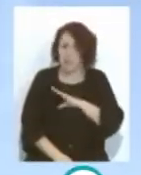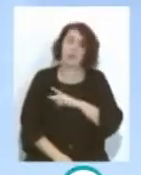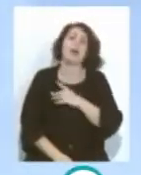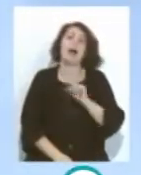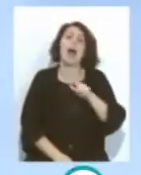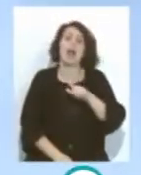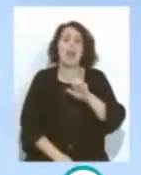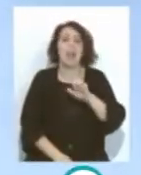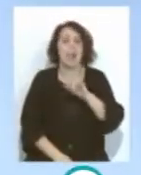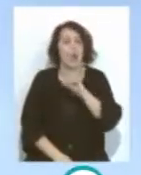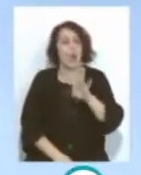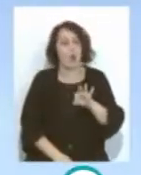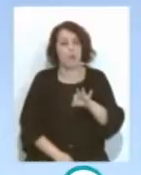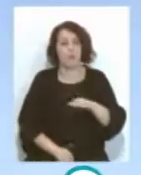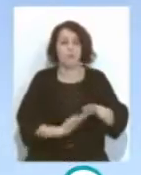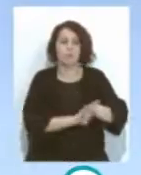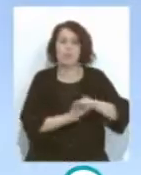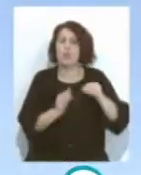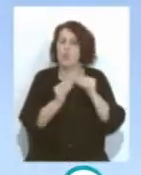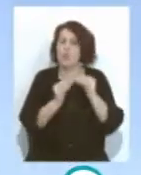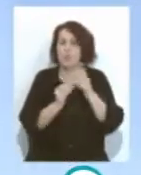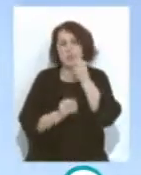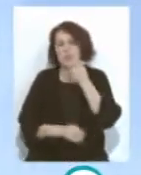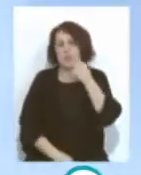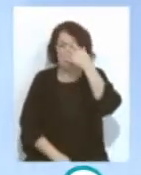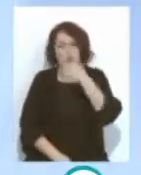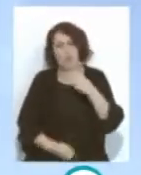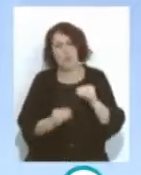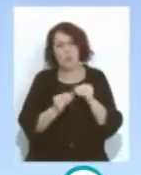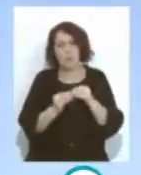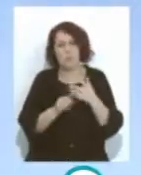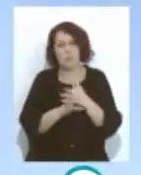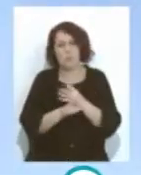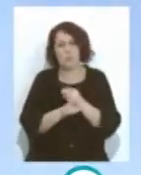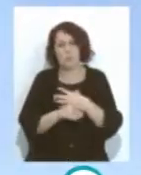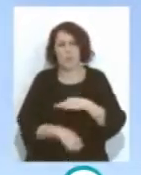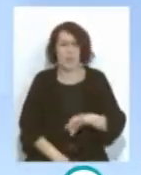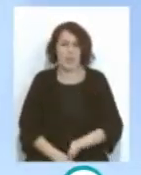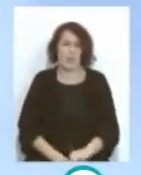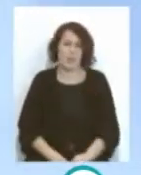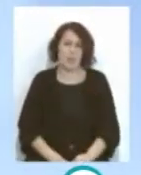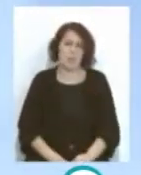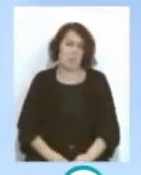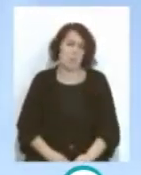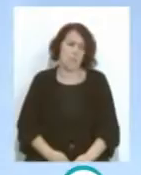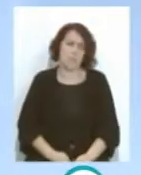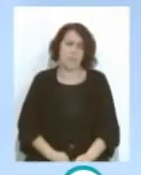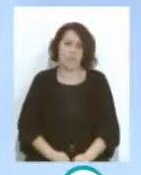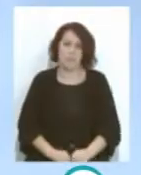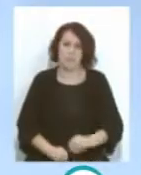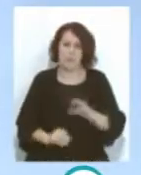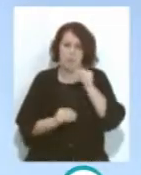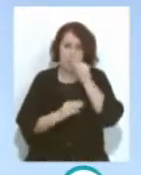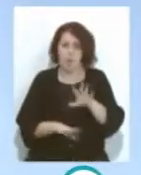Alejo Por la banda izquierda Rubén Sobrino Bueno yo creo Que Rubén Sobrino Puede jugar En reemplazo De cualquiera De las cuatro De